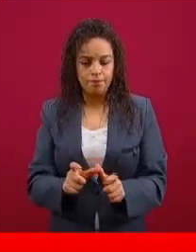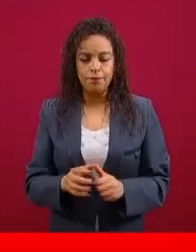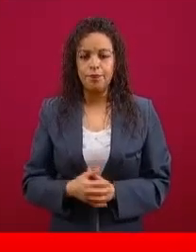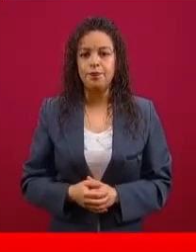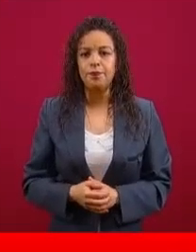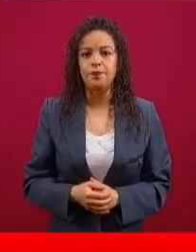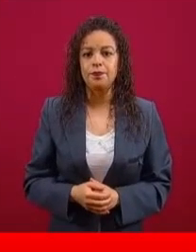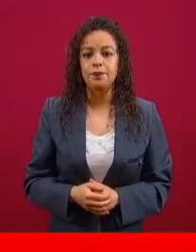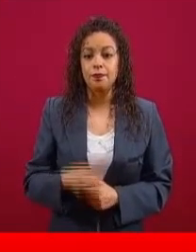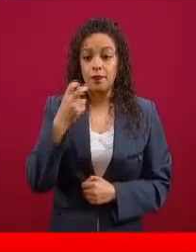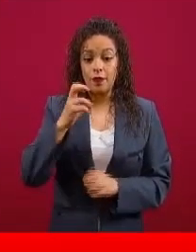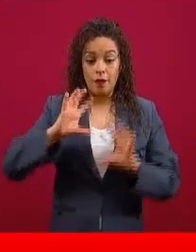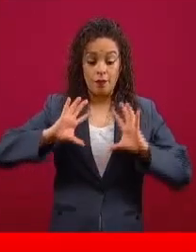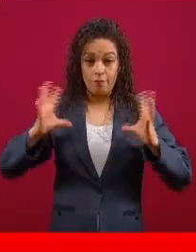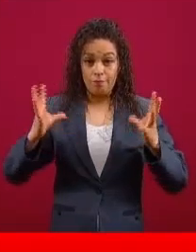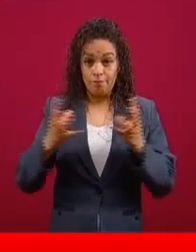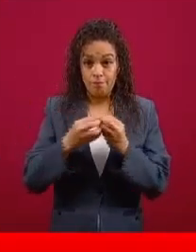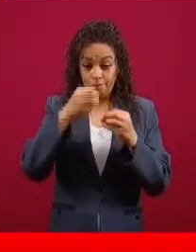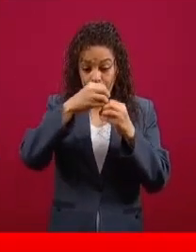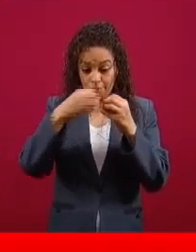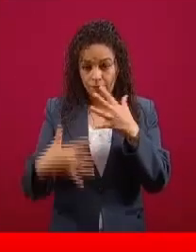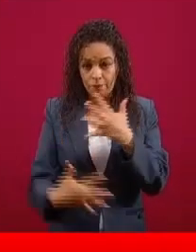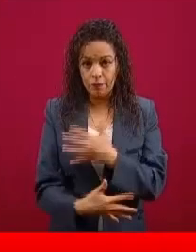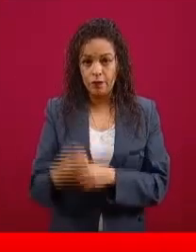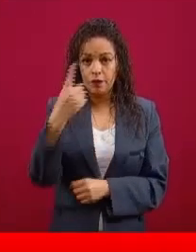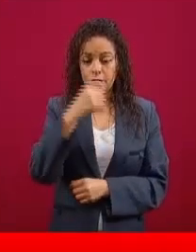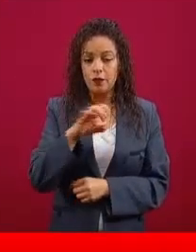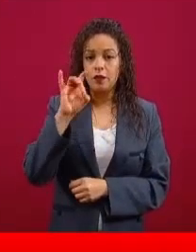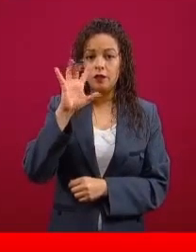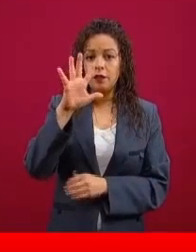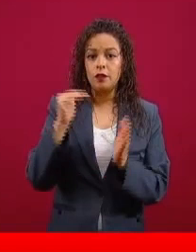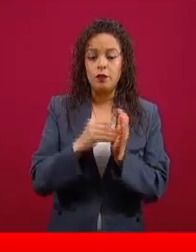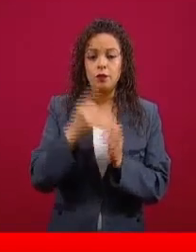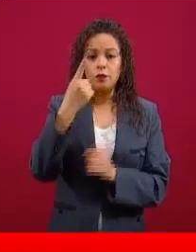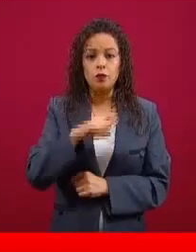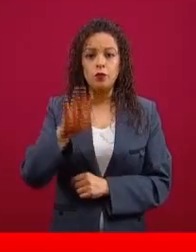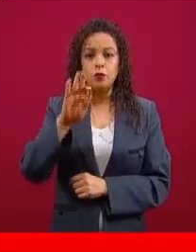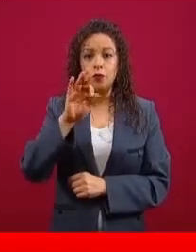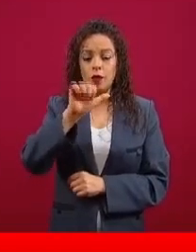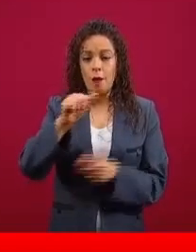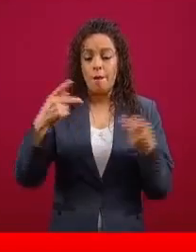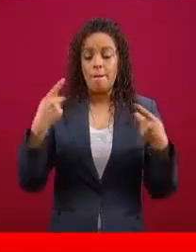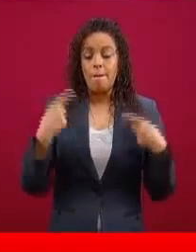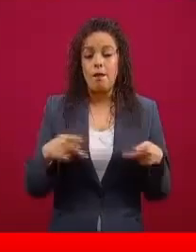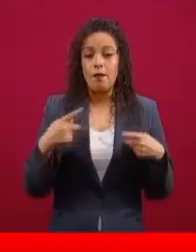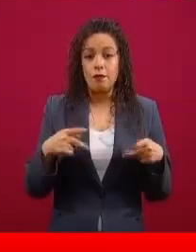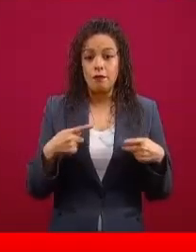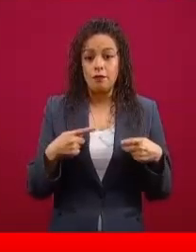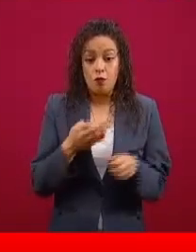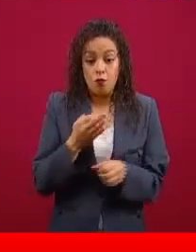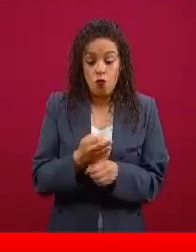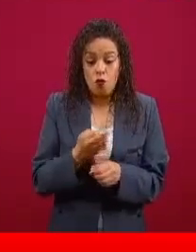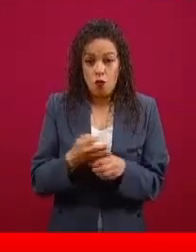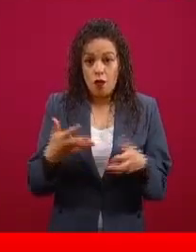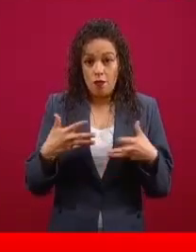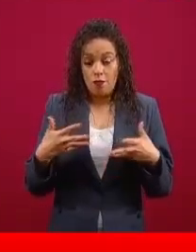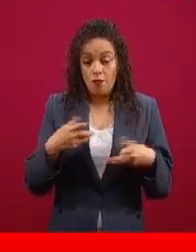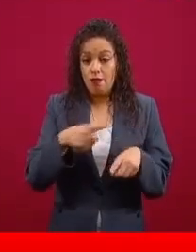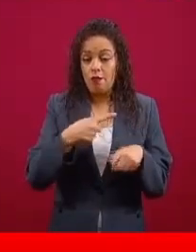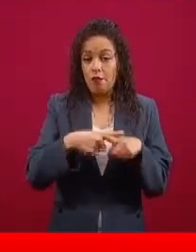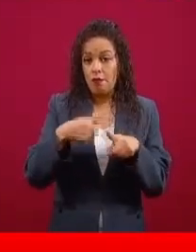desplegado son 135 mil 146 hombres en estos momentos haciendo